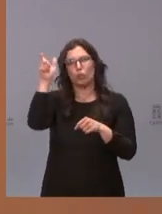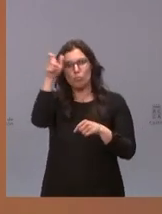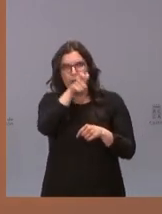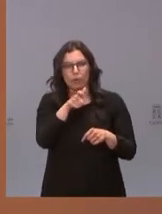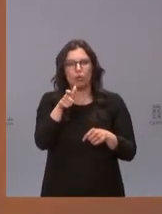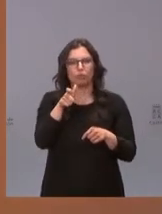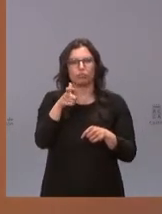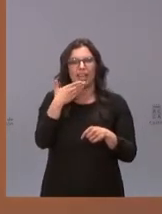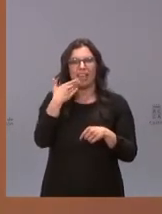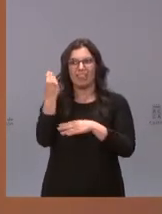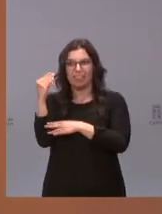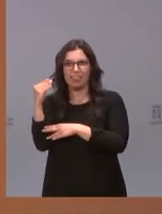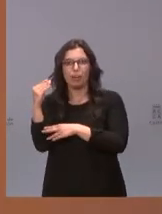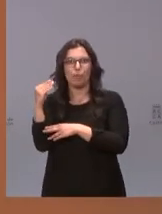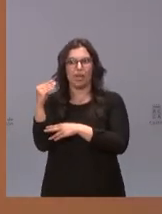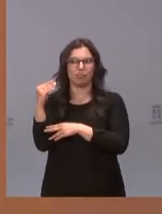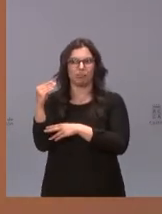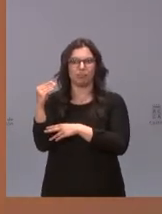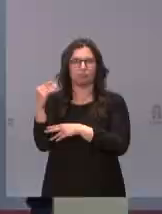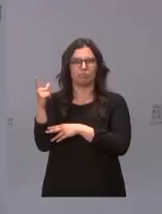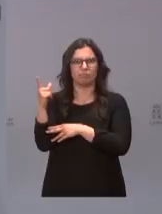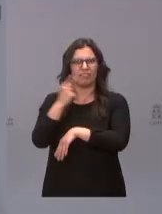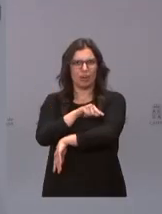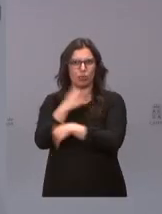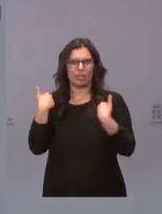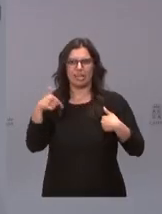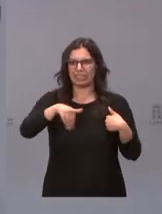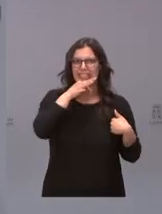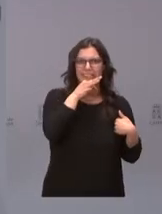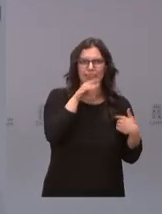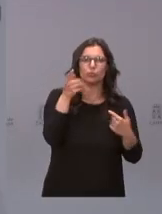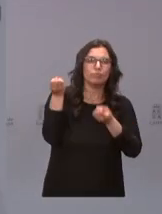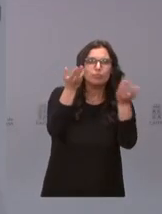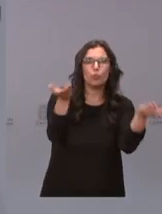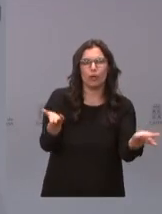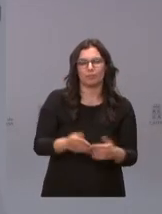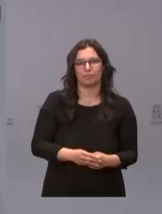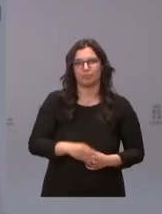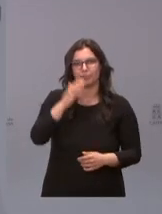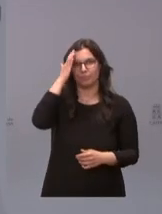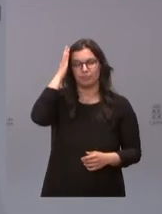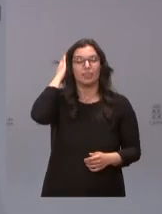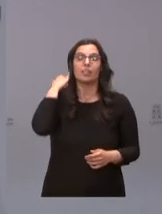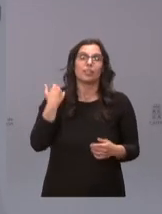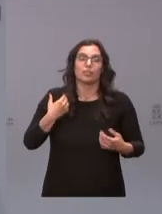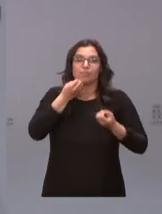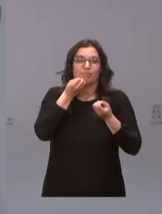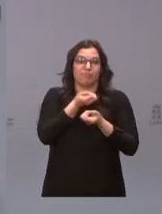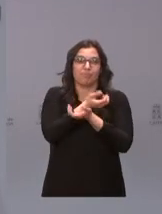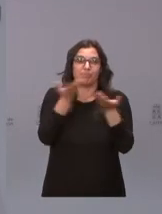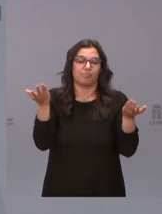¿Qué les puede transmitir en este sentido? Gracias Pues quiero transmitirle lo que le transmito a personas